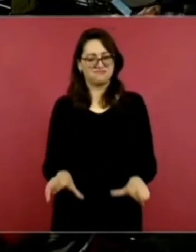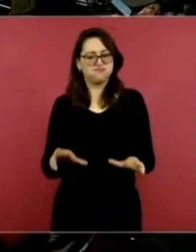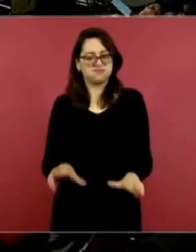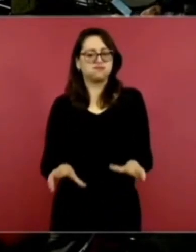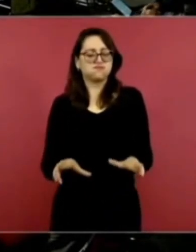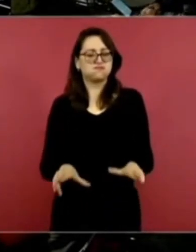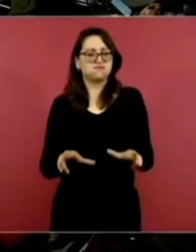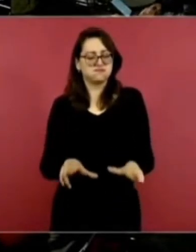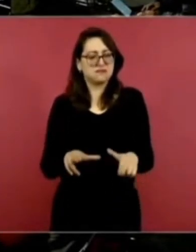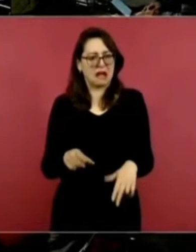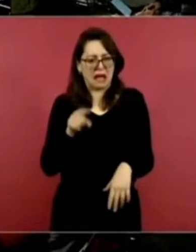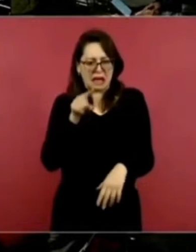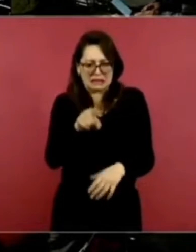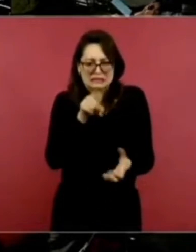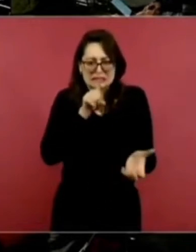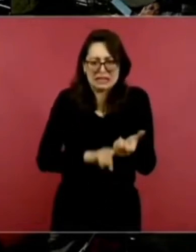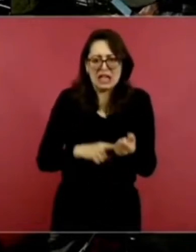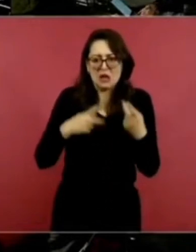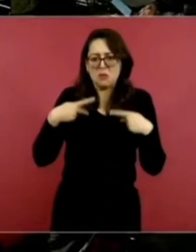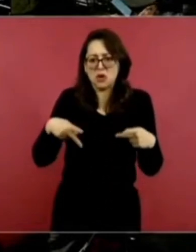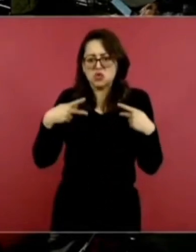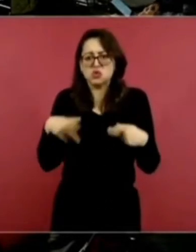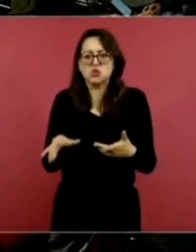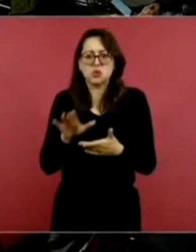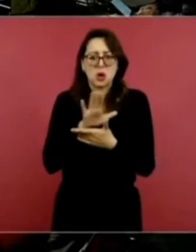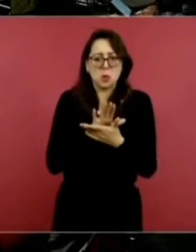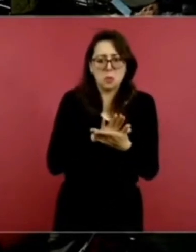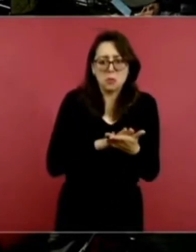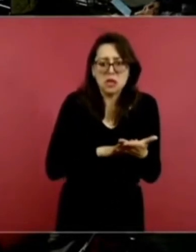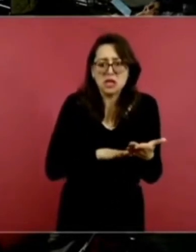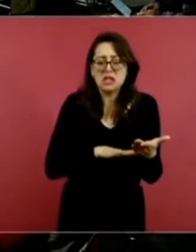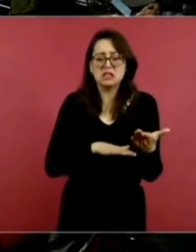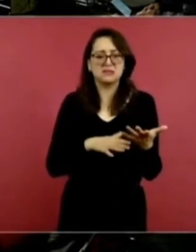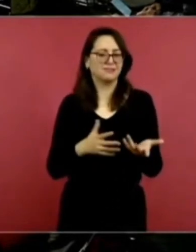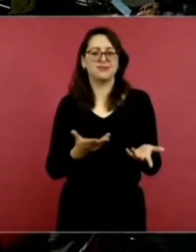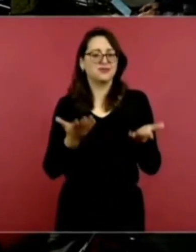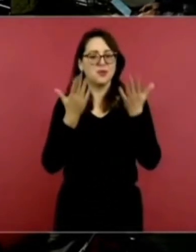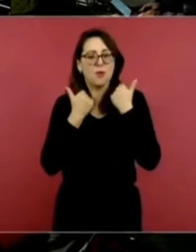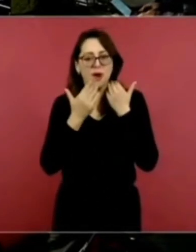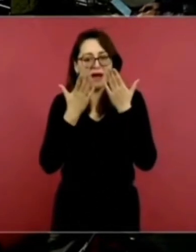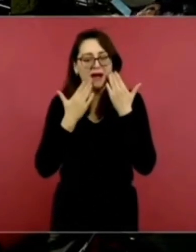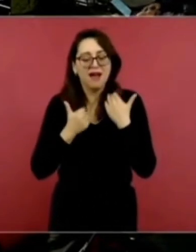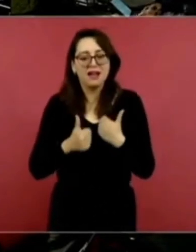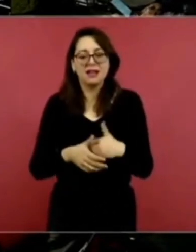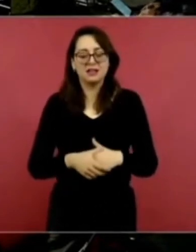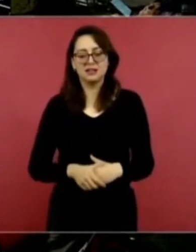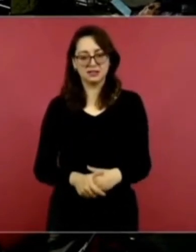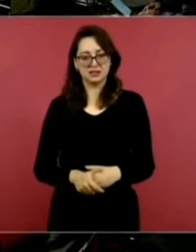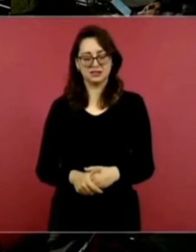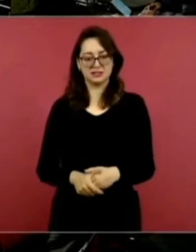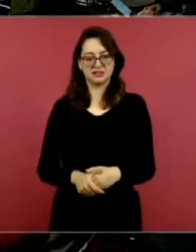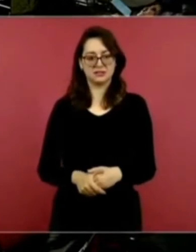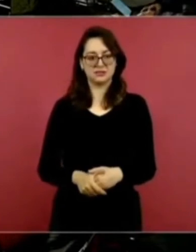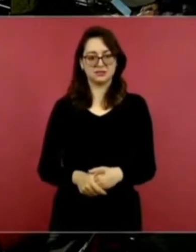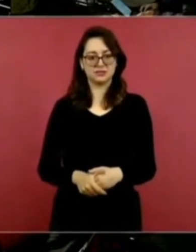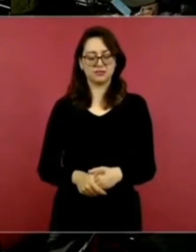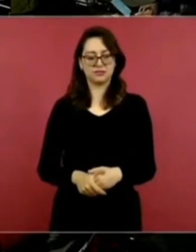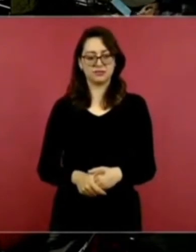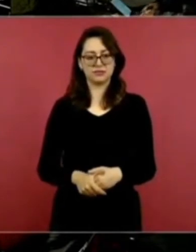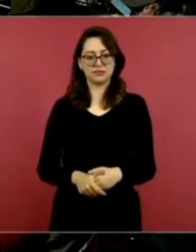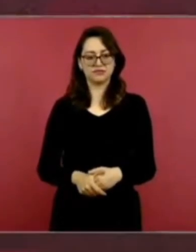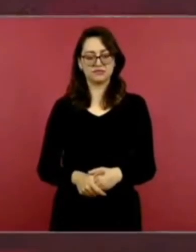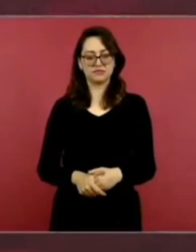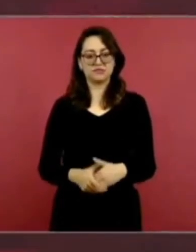Ahí, parecen políticos tradicionales, que se conocen